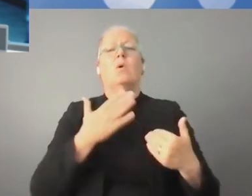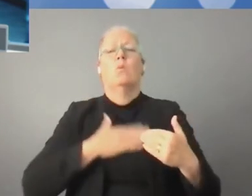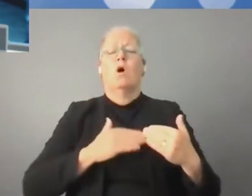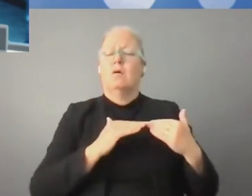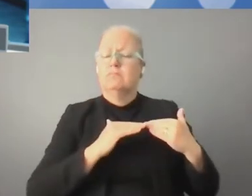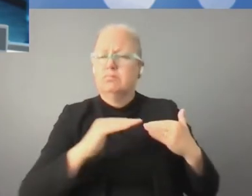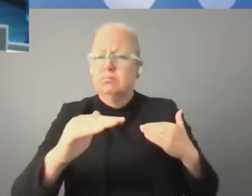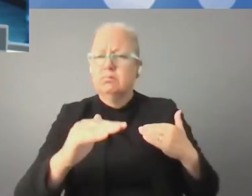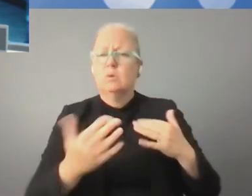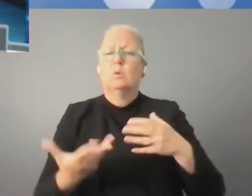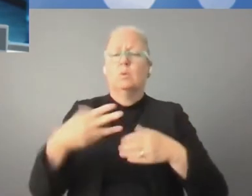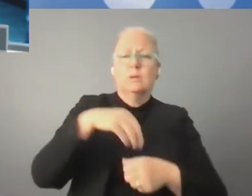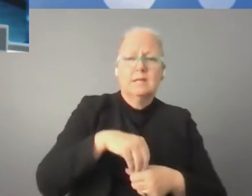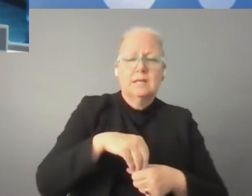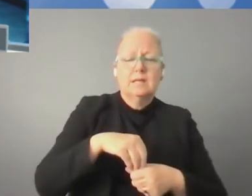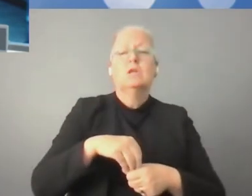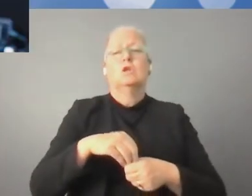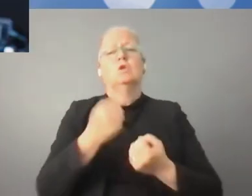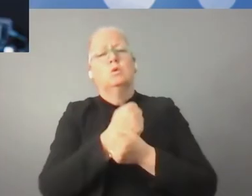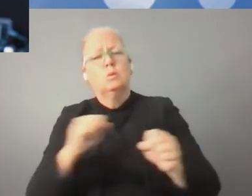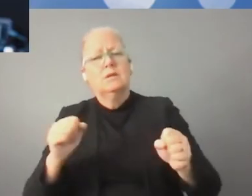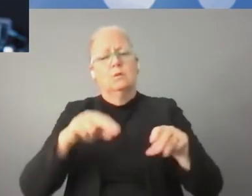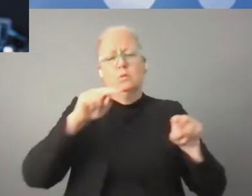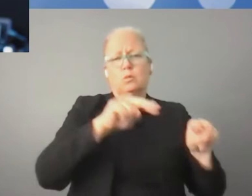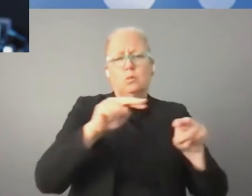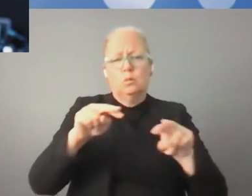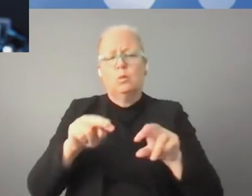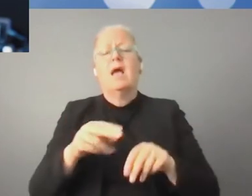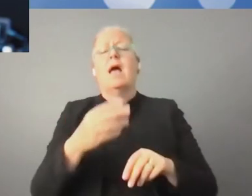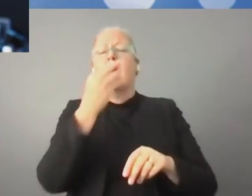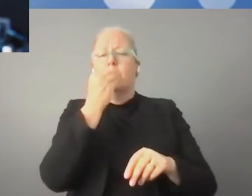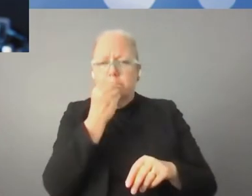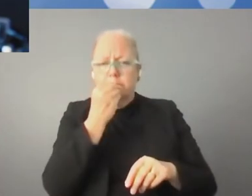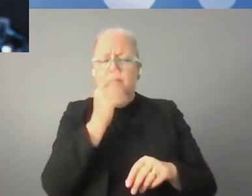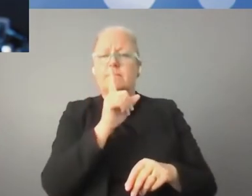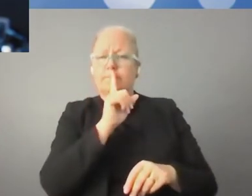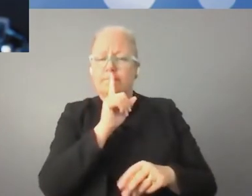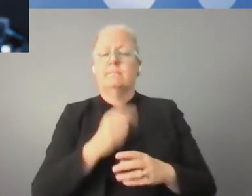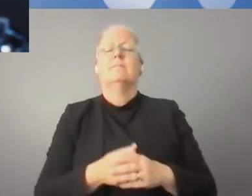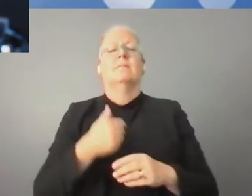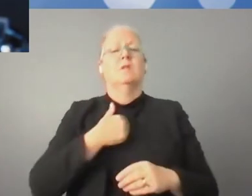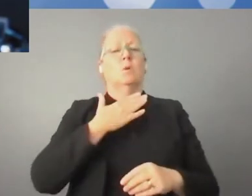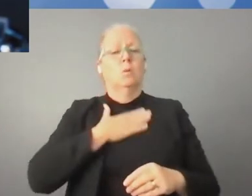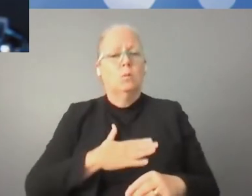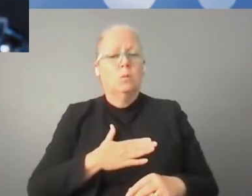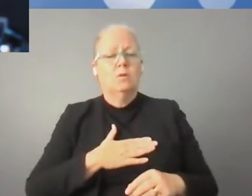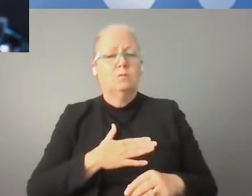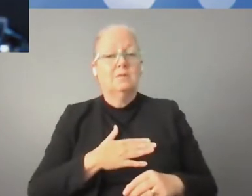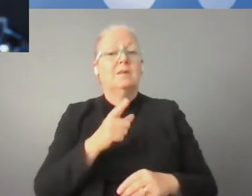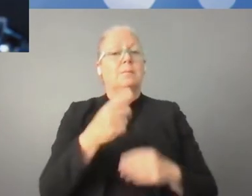la transparencia, la responsabilidad, la confianza, la seguridad y la confidencialidad.